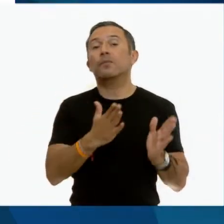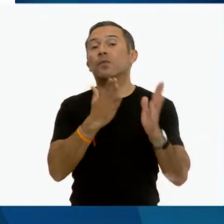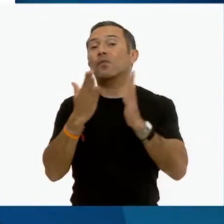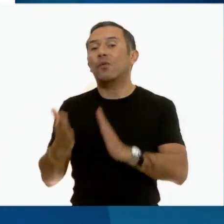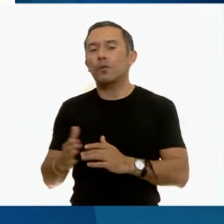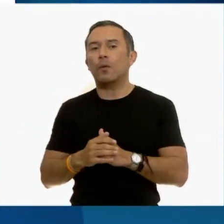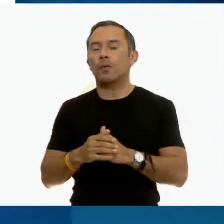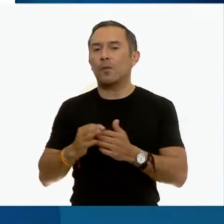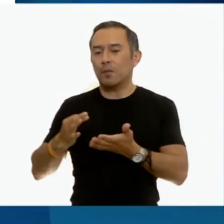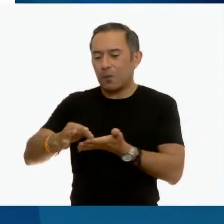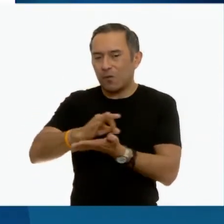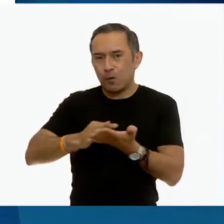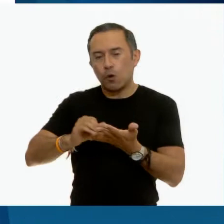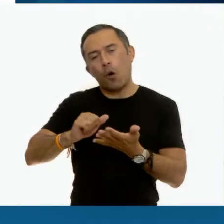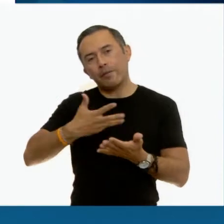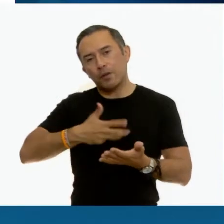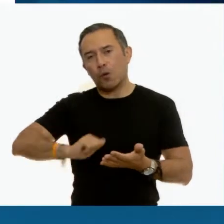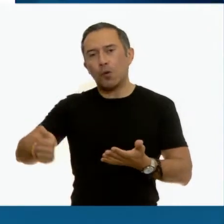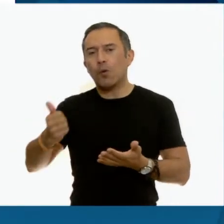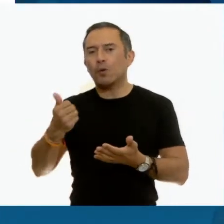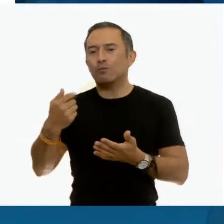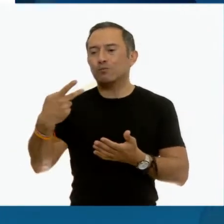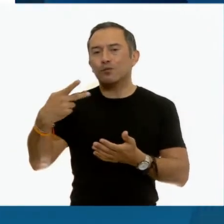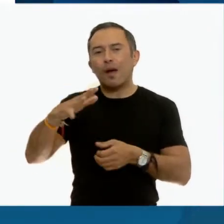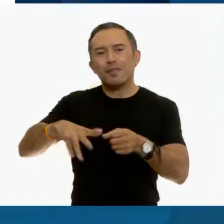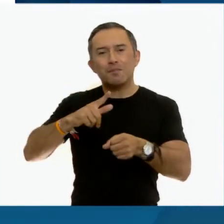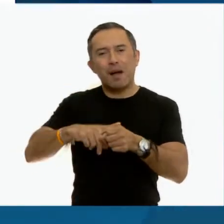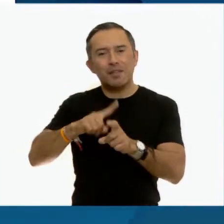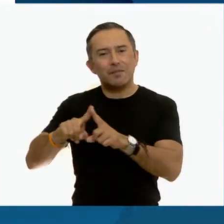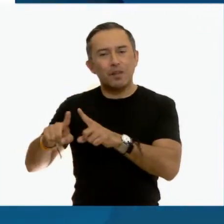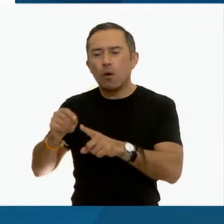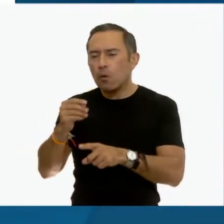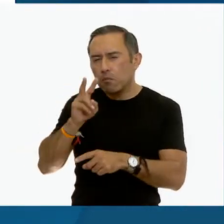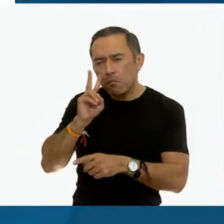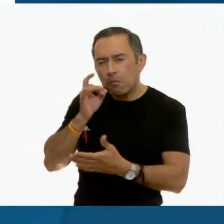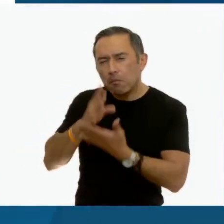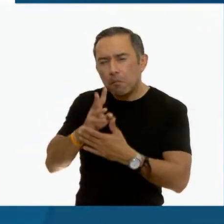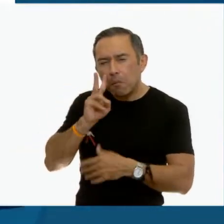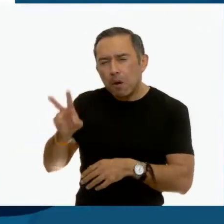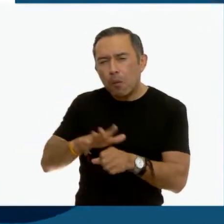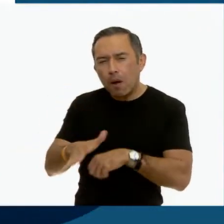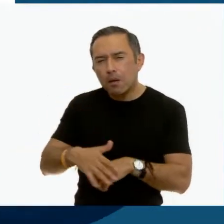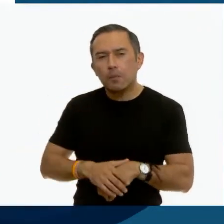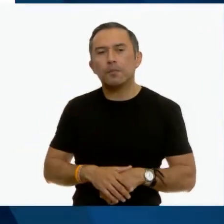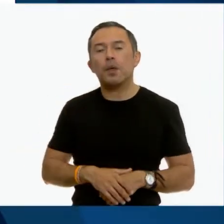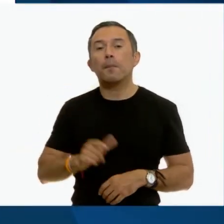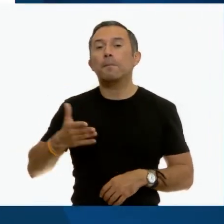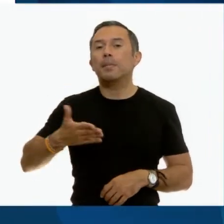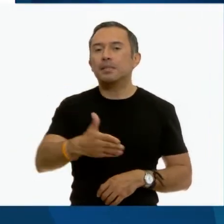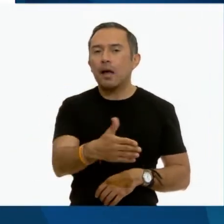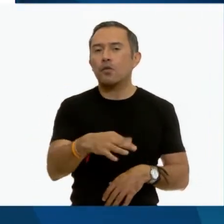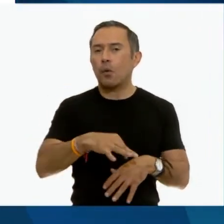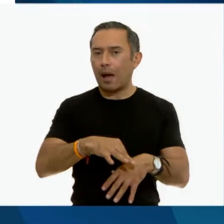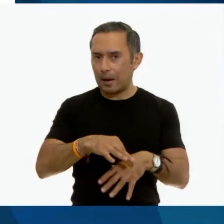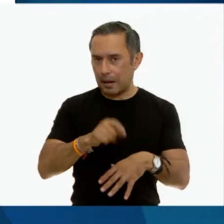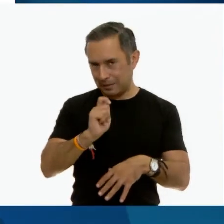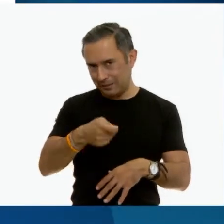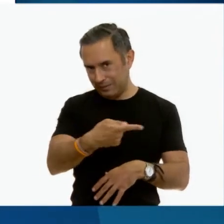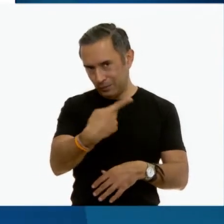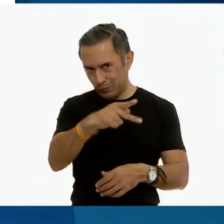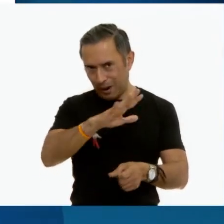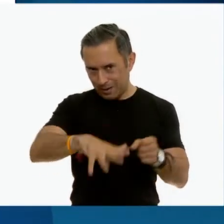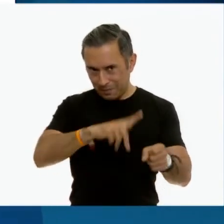de origen animal. ¿Cuáles observas? Dime dos ejemplos. Ok, está el pescado y la carne en los de origen animal